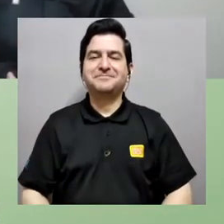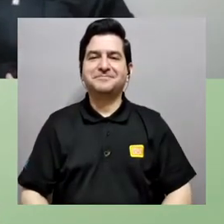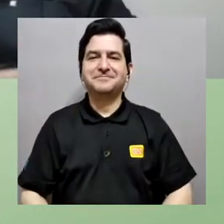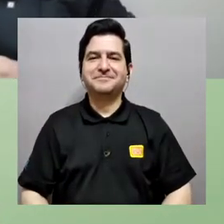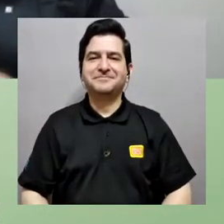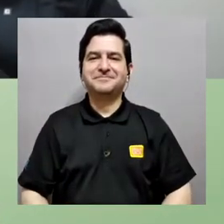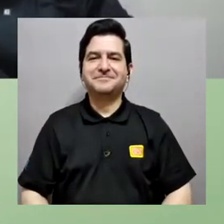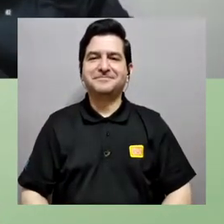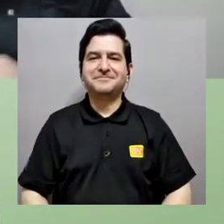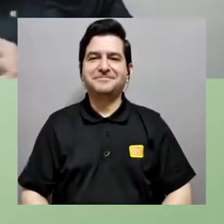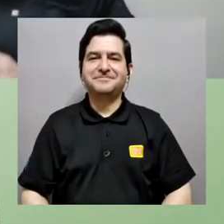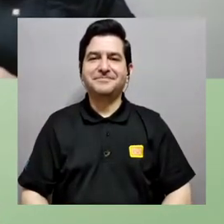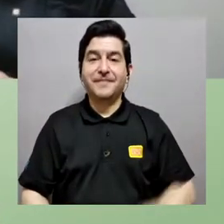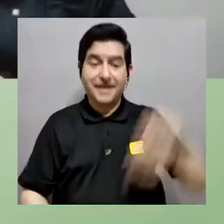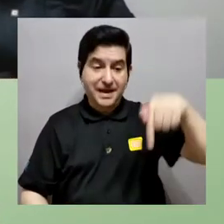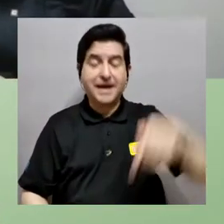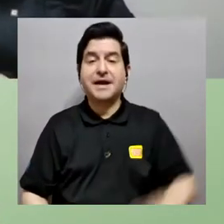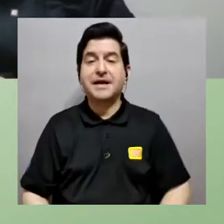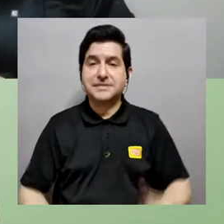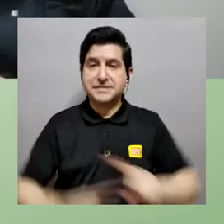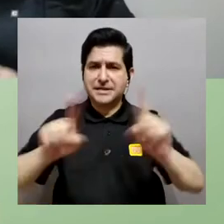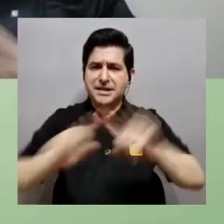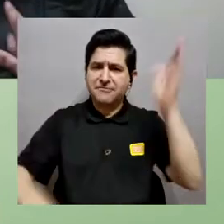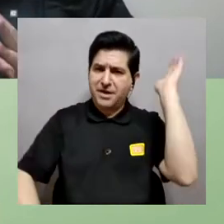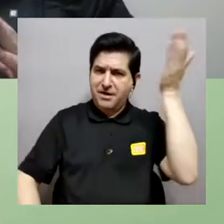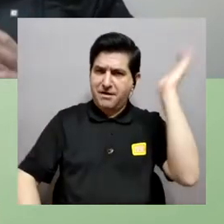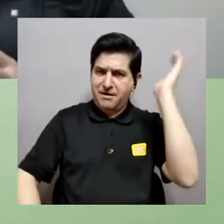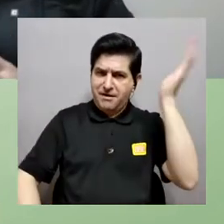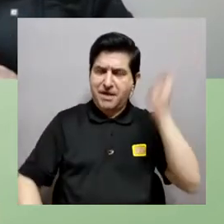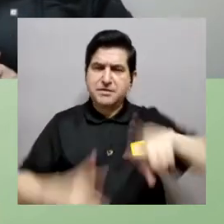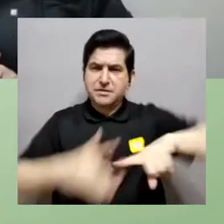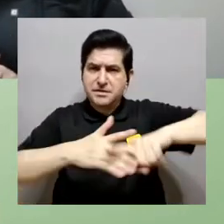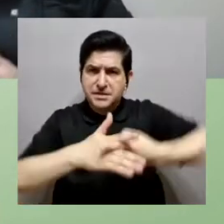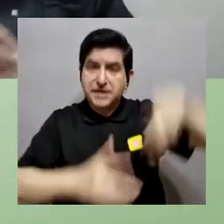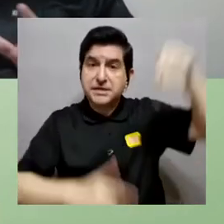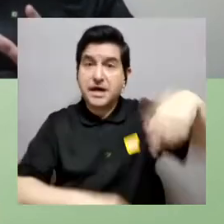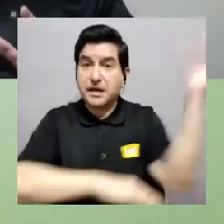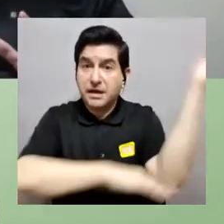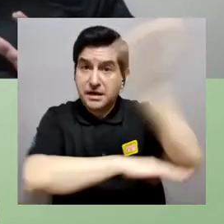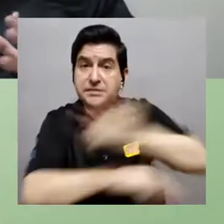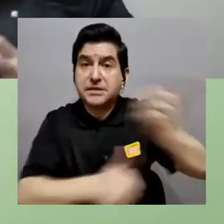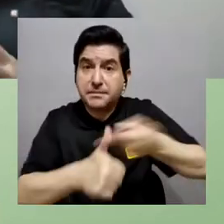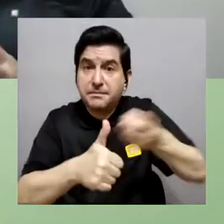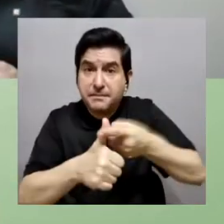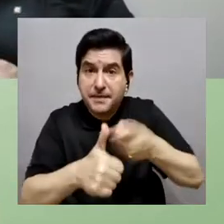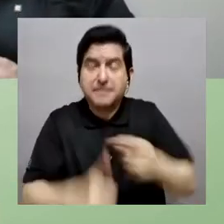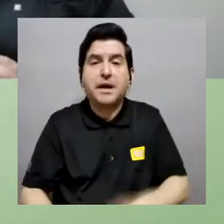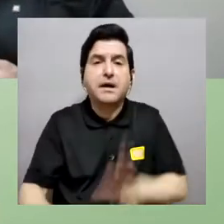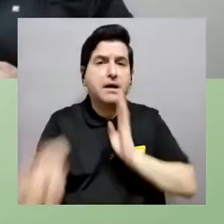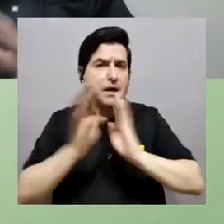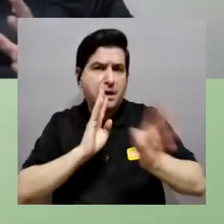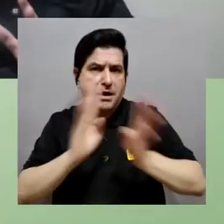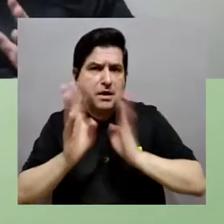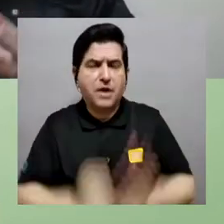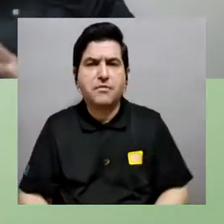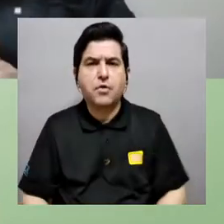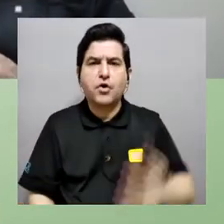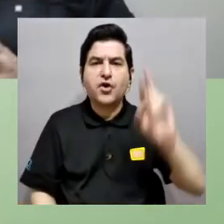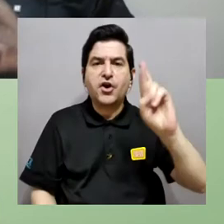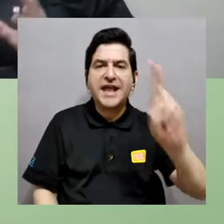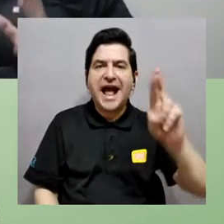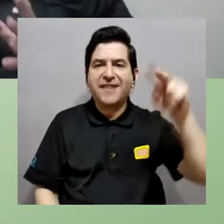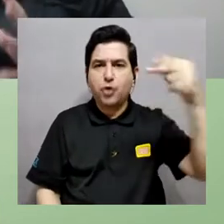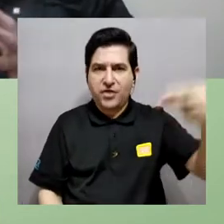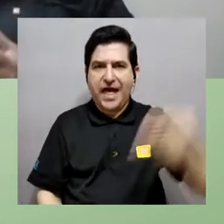Bueno, y es que en este ciclo de conferencias que iniciamos el día de hoy, primero vamos a estar conversando con